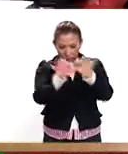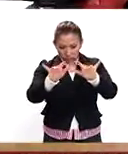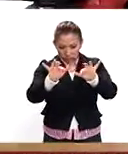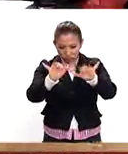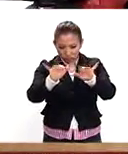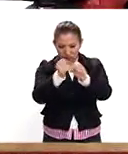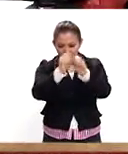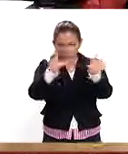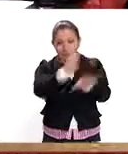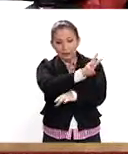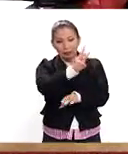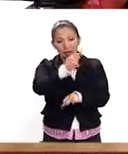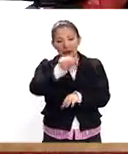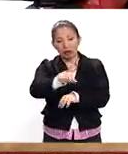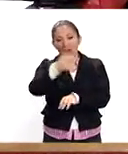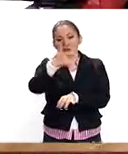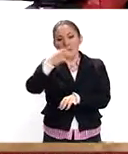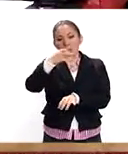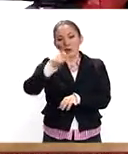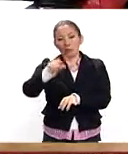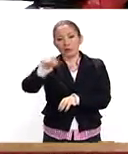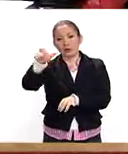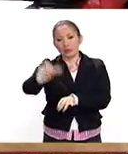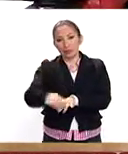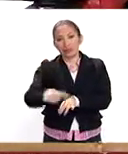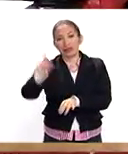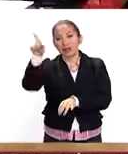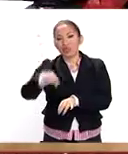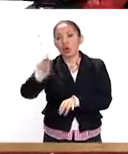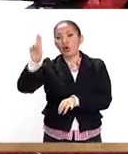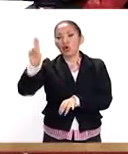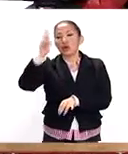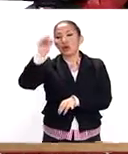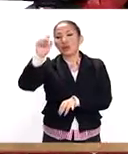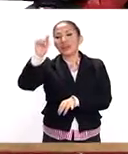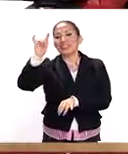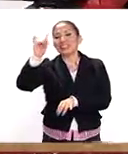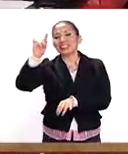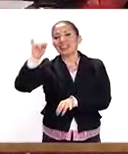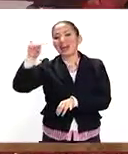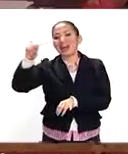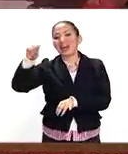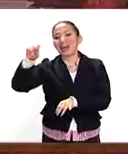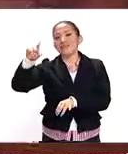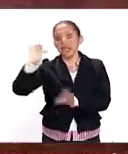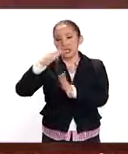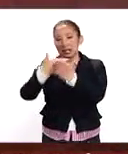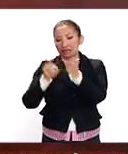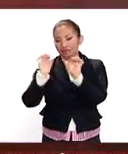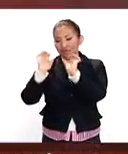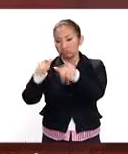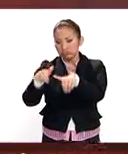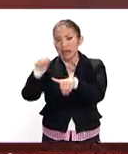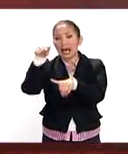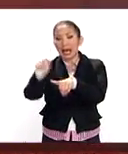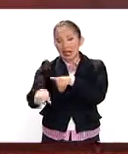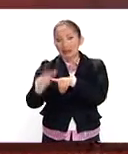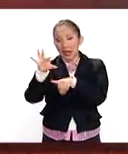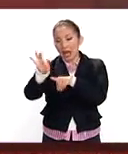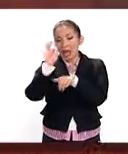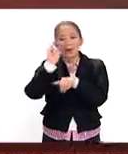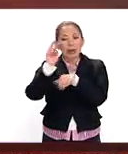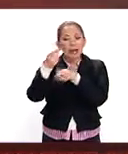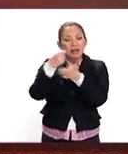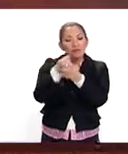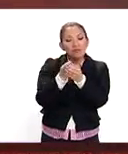Internet, www.gob.mx-universidadnaval y registrarse. Ahí van a encontrar los